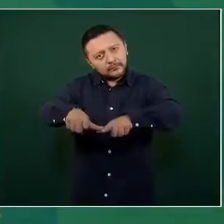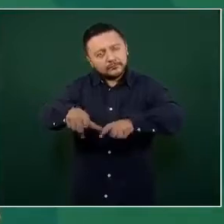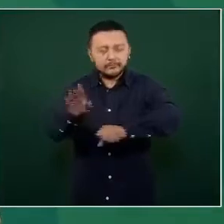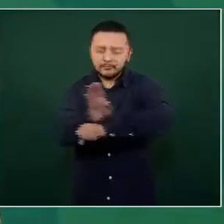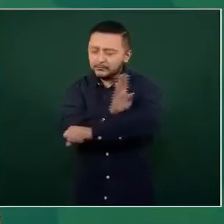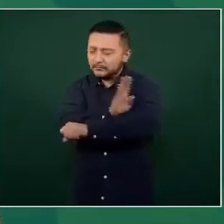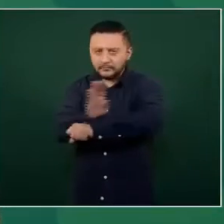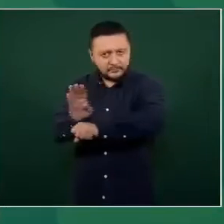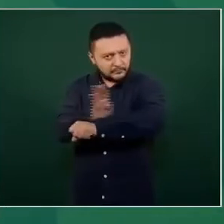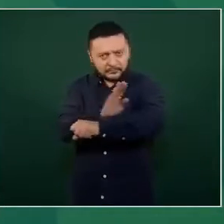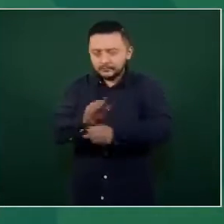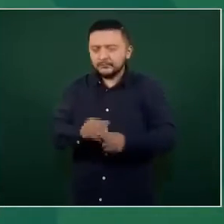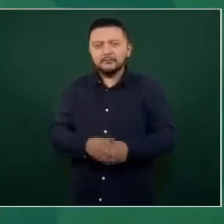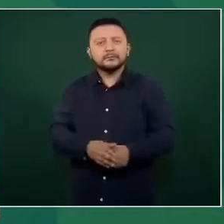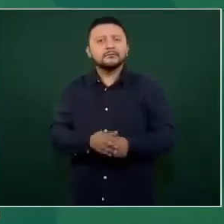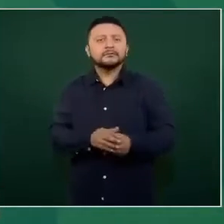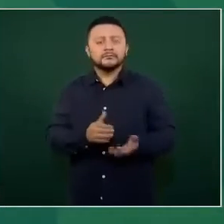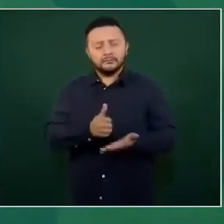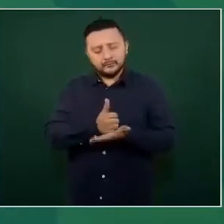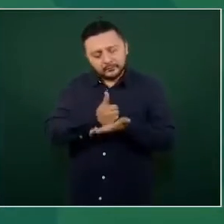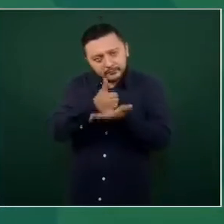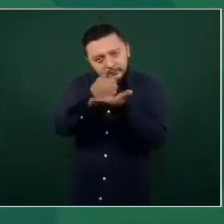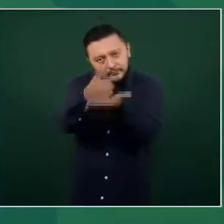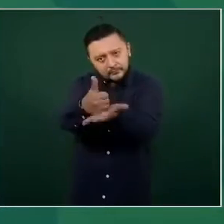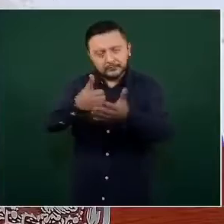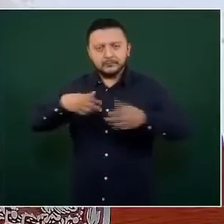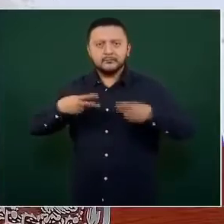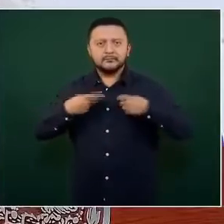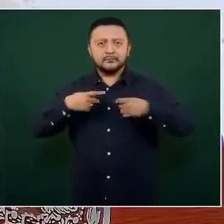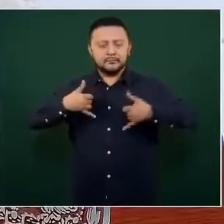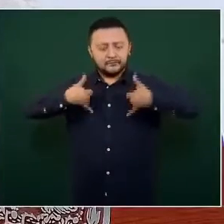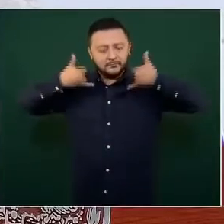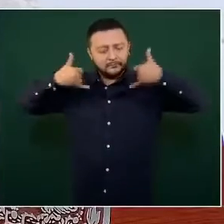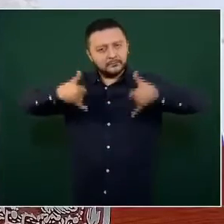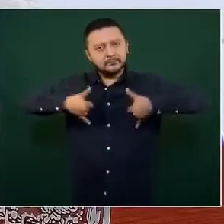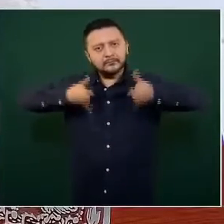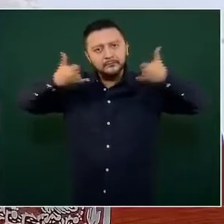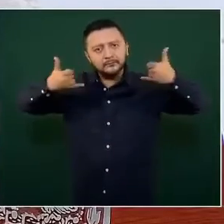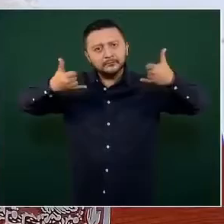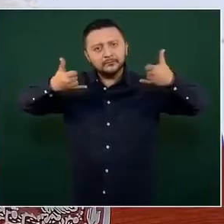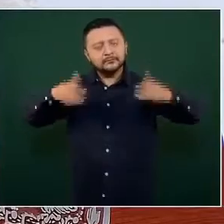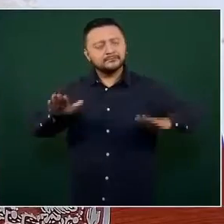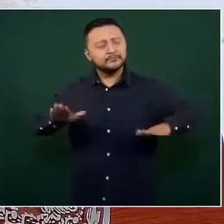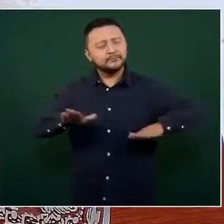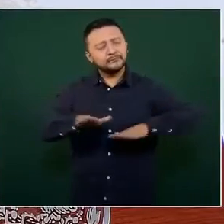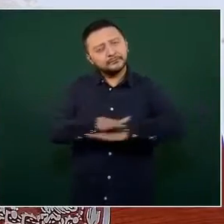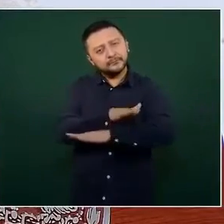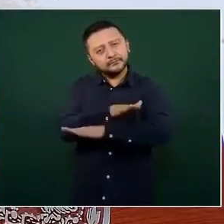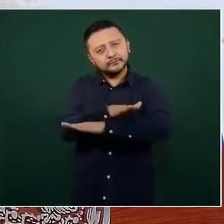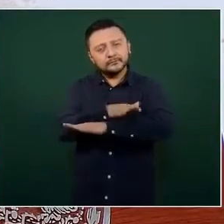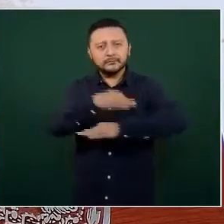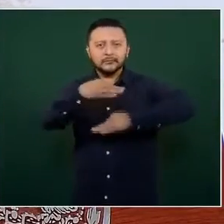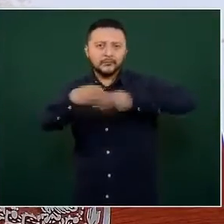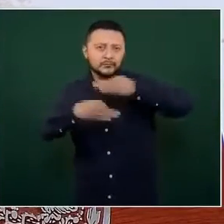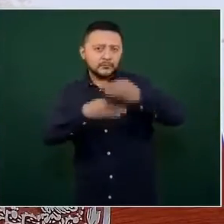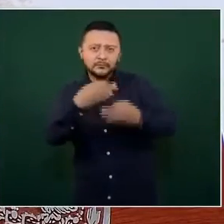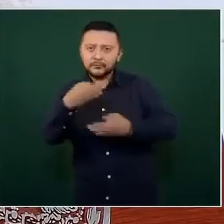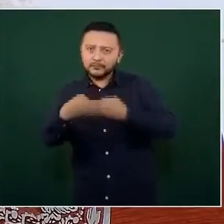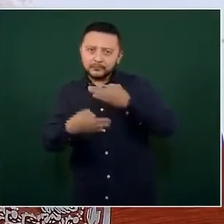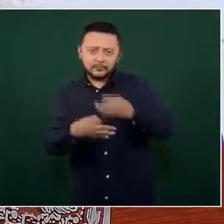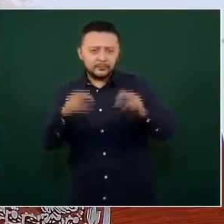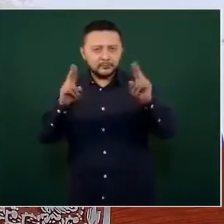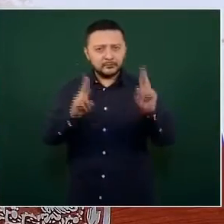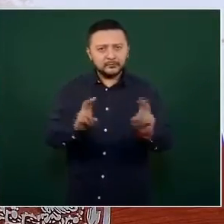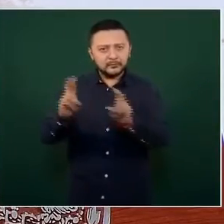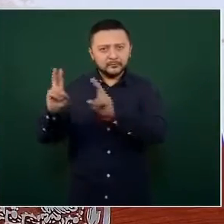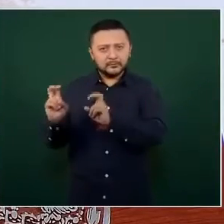becas, atendiendo a los jóvenes, mejorando todo lo relacionado con